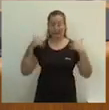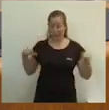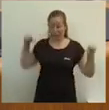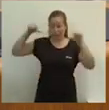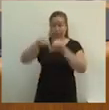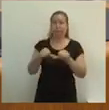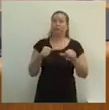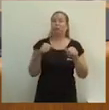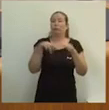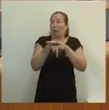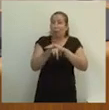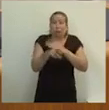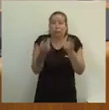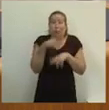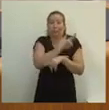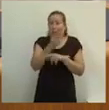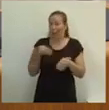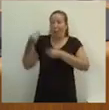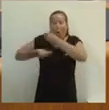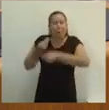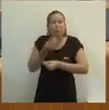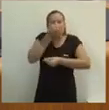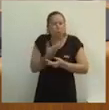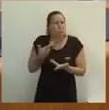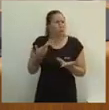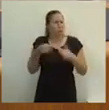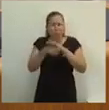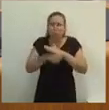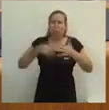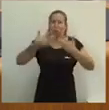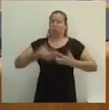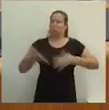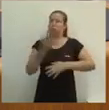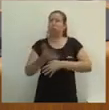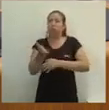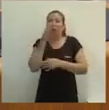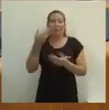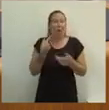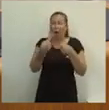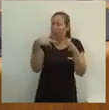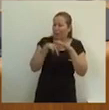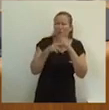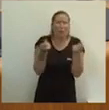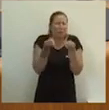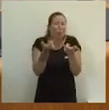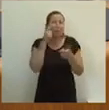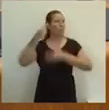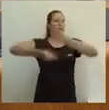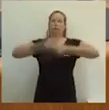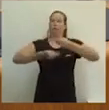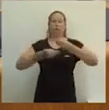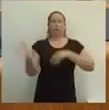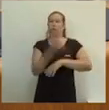usaba el Partido Popular para lo mismo. Se ha hecho mucho más con mucho menos. Su credibilitat era escasa también por el recuerdo